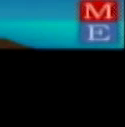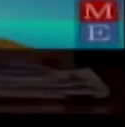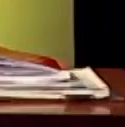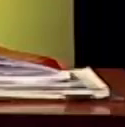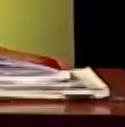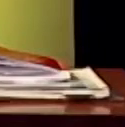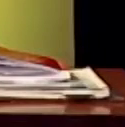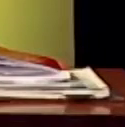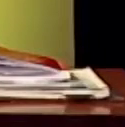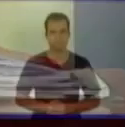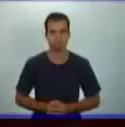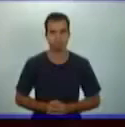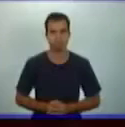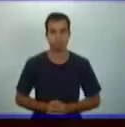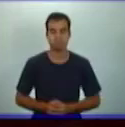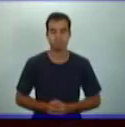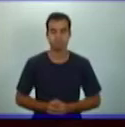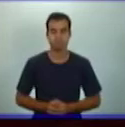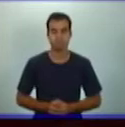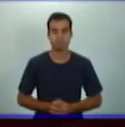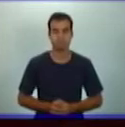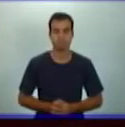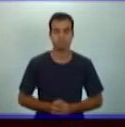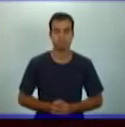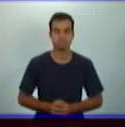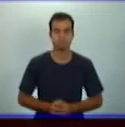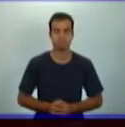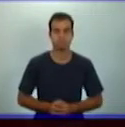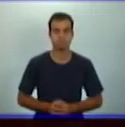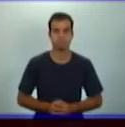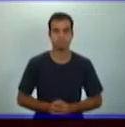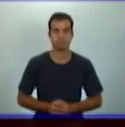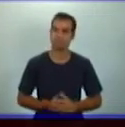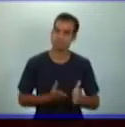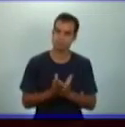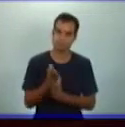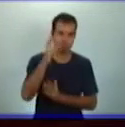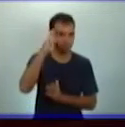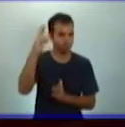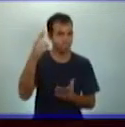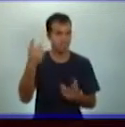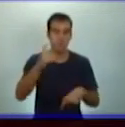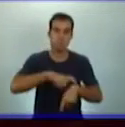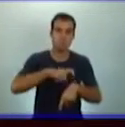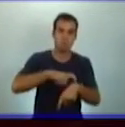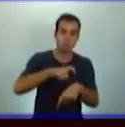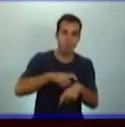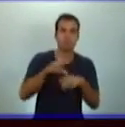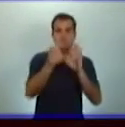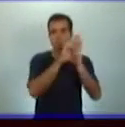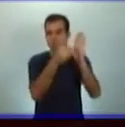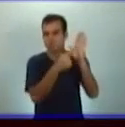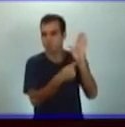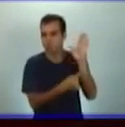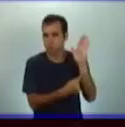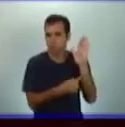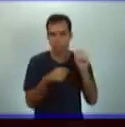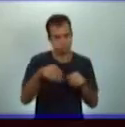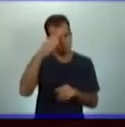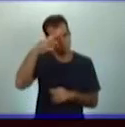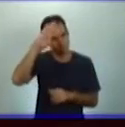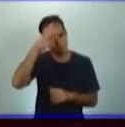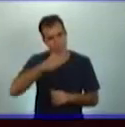Seguimos recordando otros momentos constitucionales en Cuba. Recuerda que al terminar